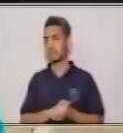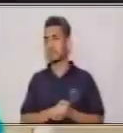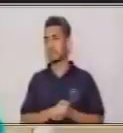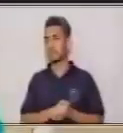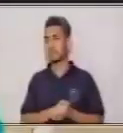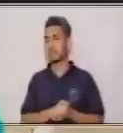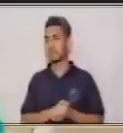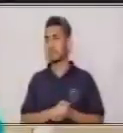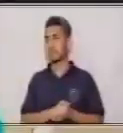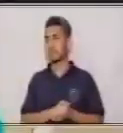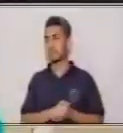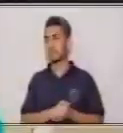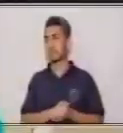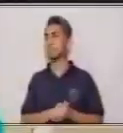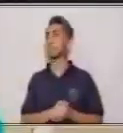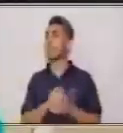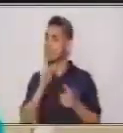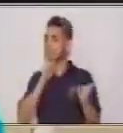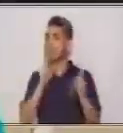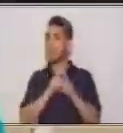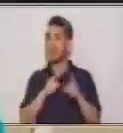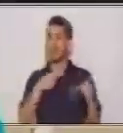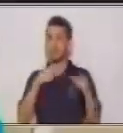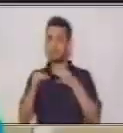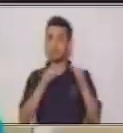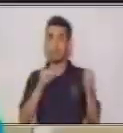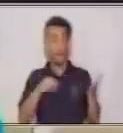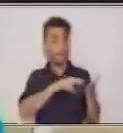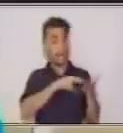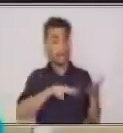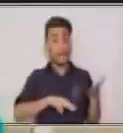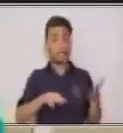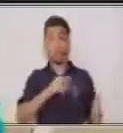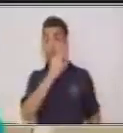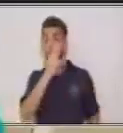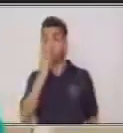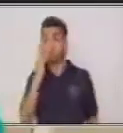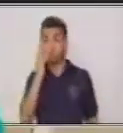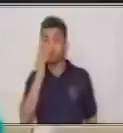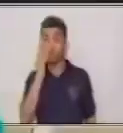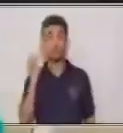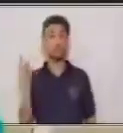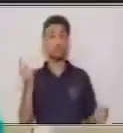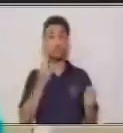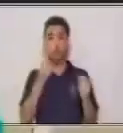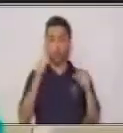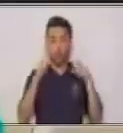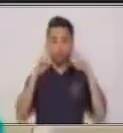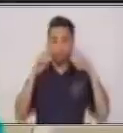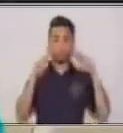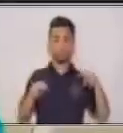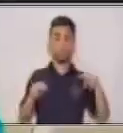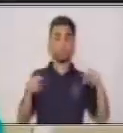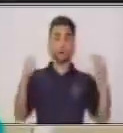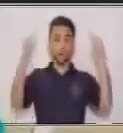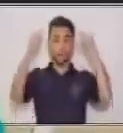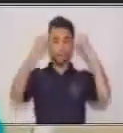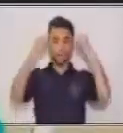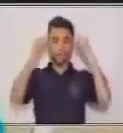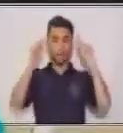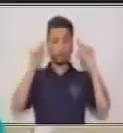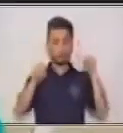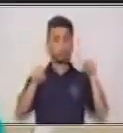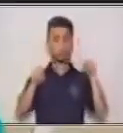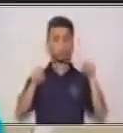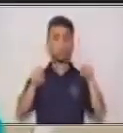se da solo con la vista y la mente. Es muy recomendada